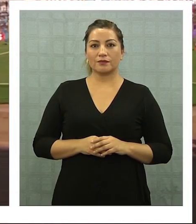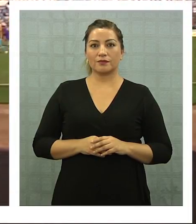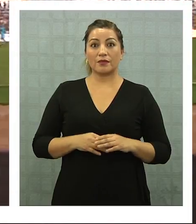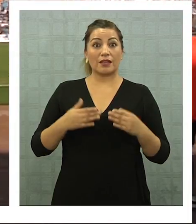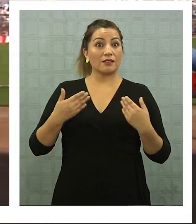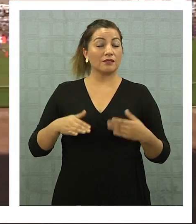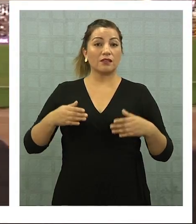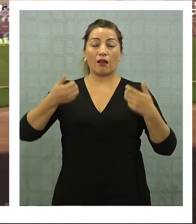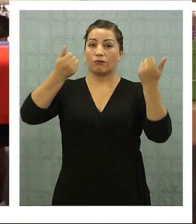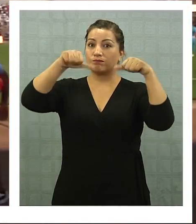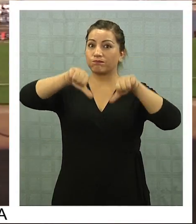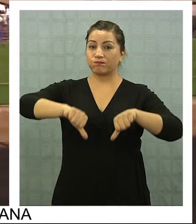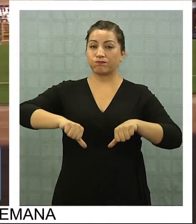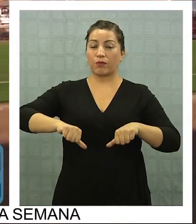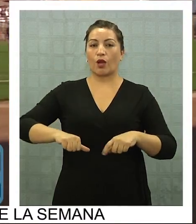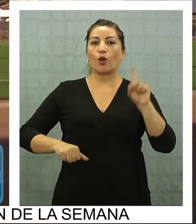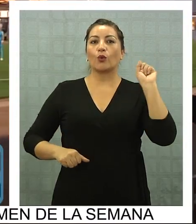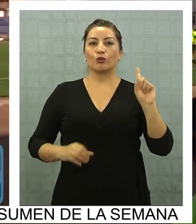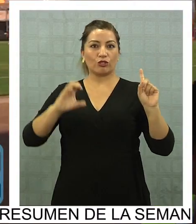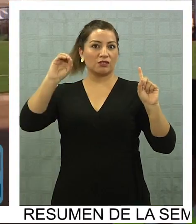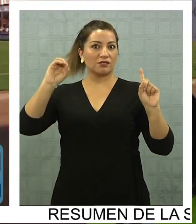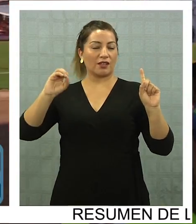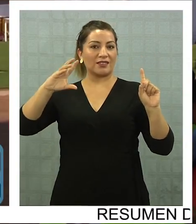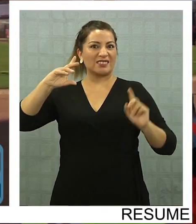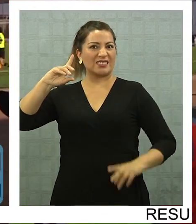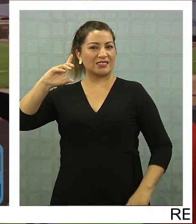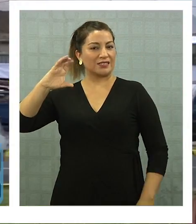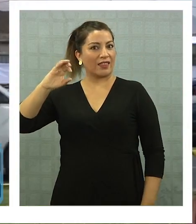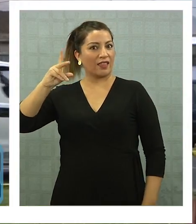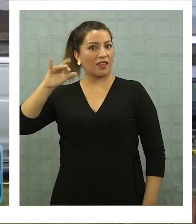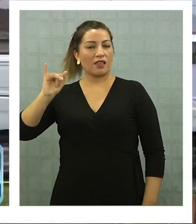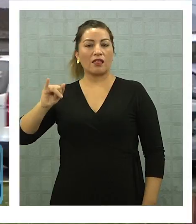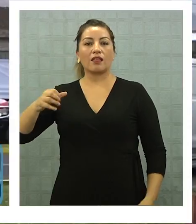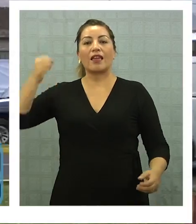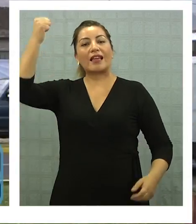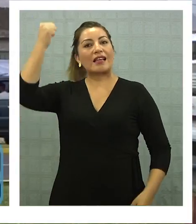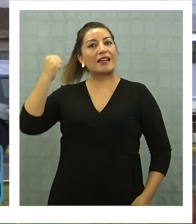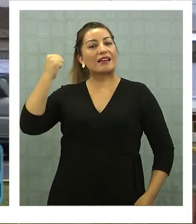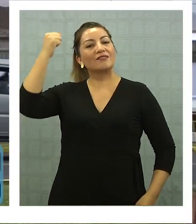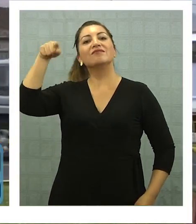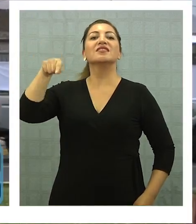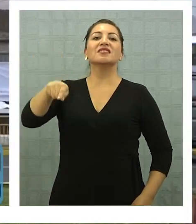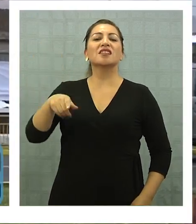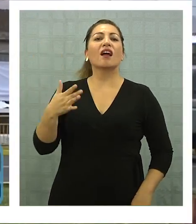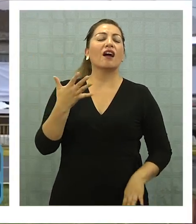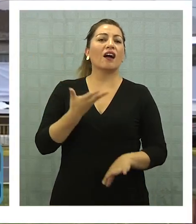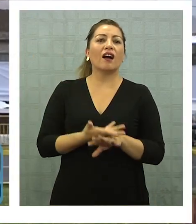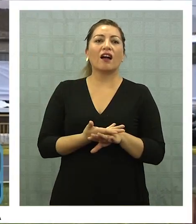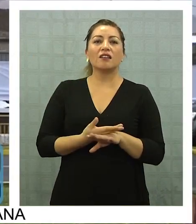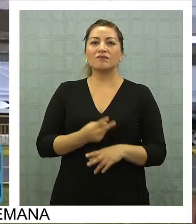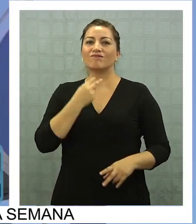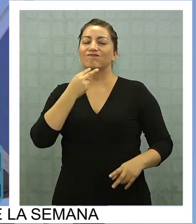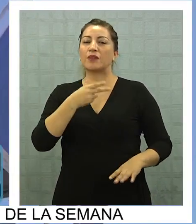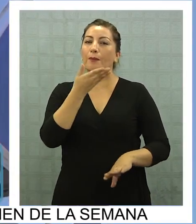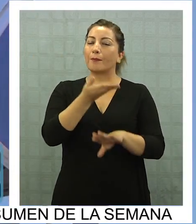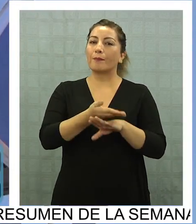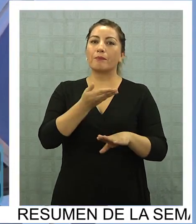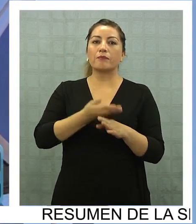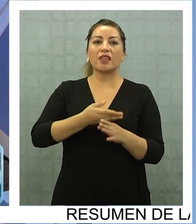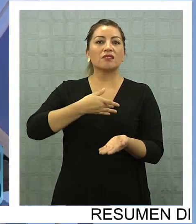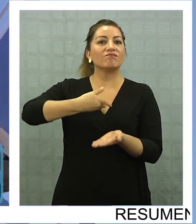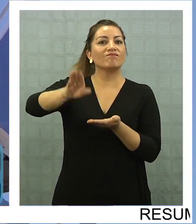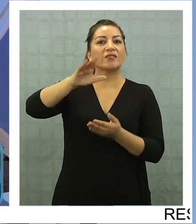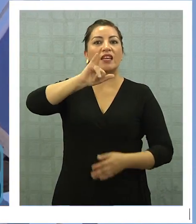Ya en la derrota por 1 a 0, sufrida por el CDI en Cabancha frente a Everton, se escucharon voces de la hinchada pidiendo la